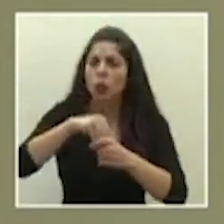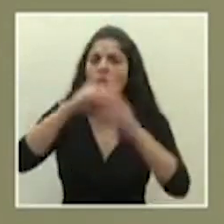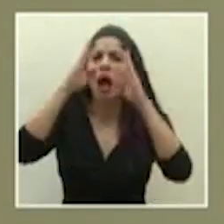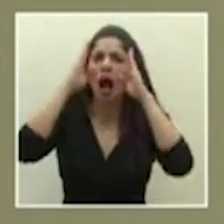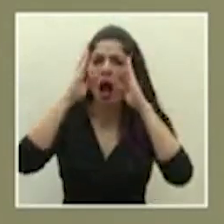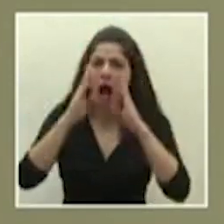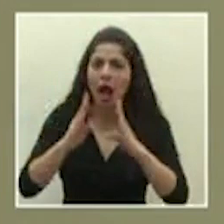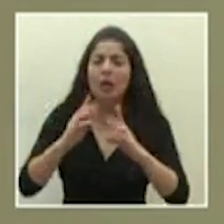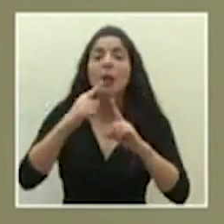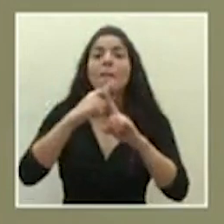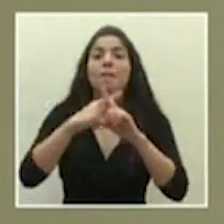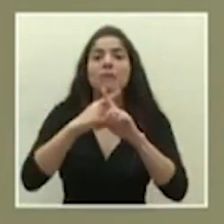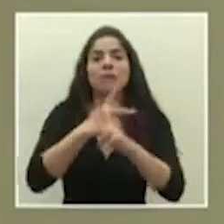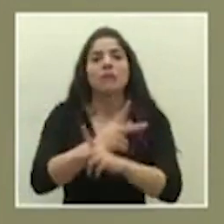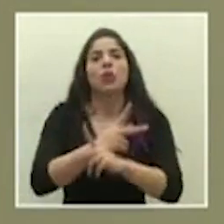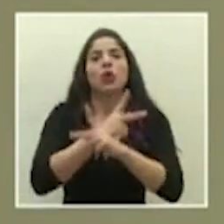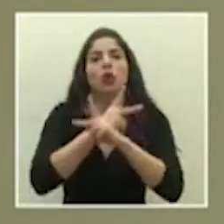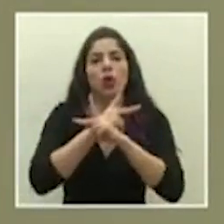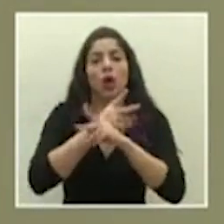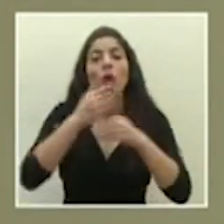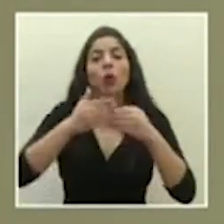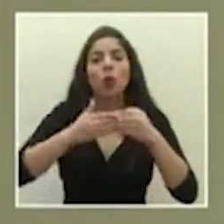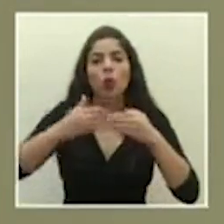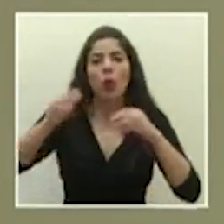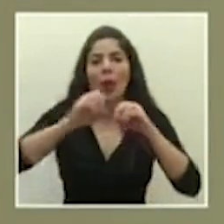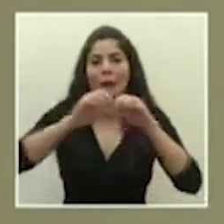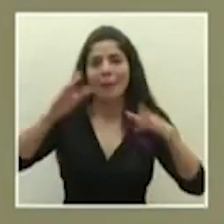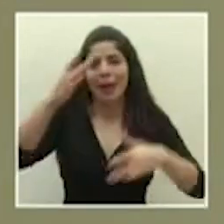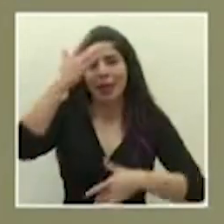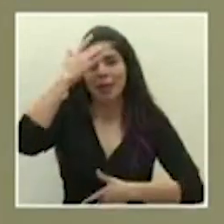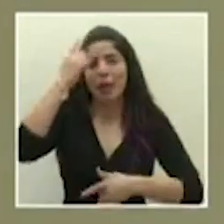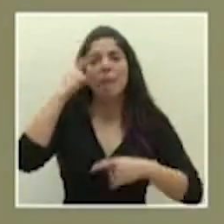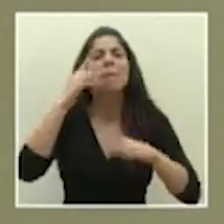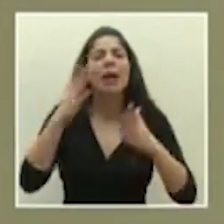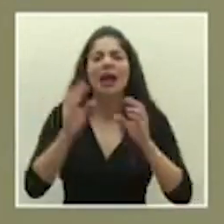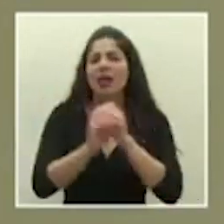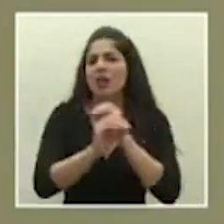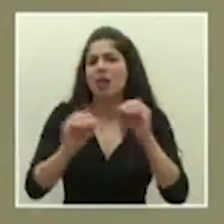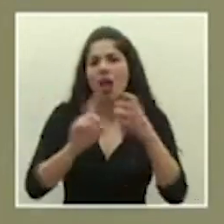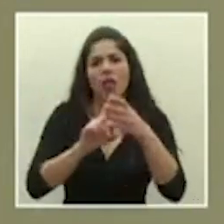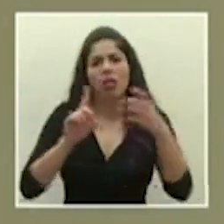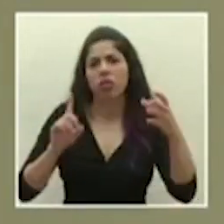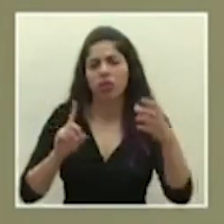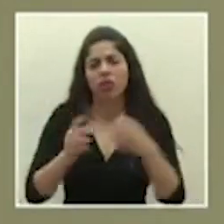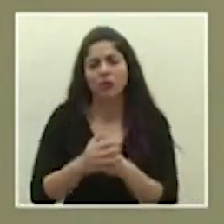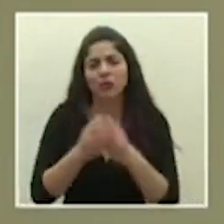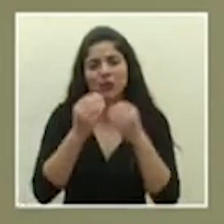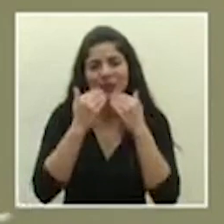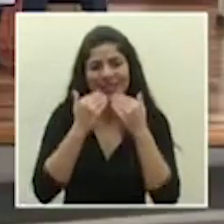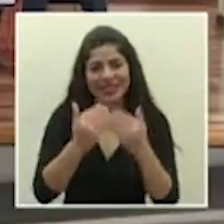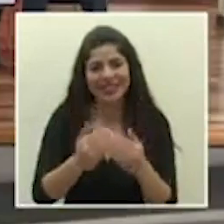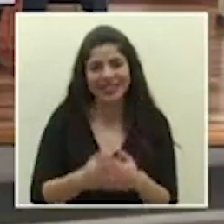y protegidas durante la pandemia para no dejar a nadie atrás muchas gracias